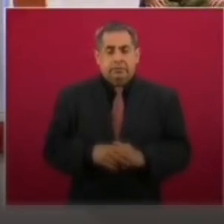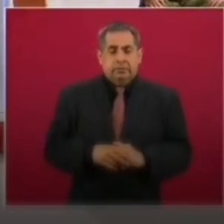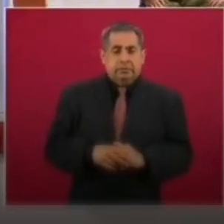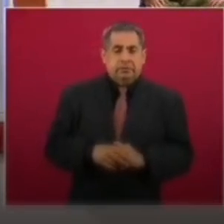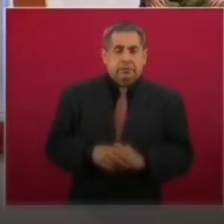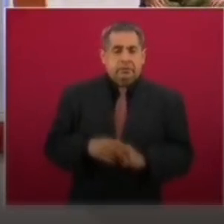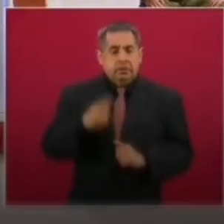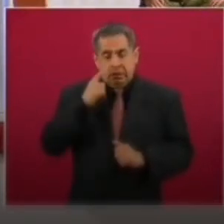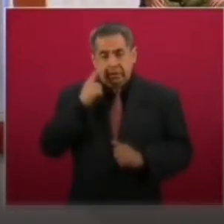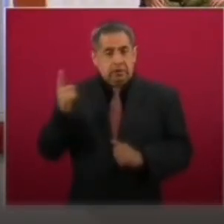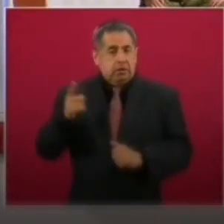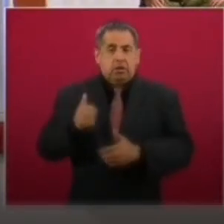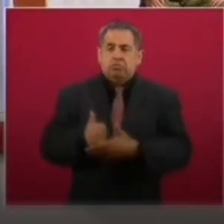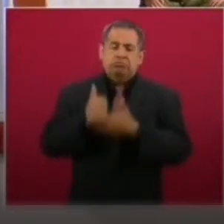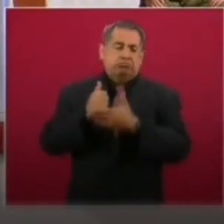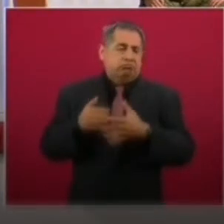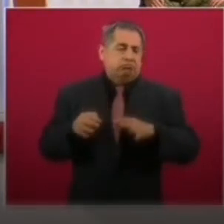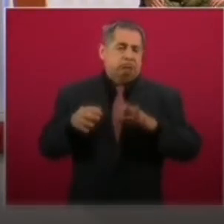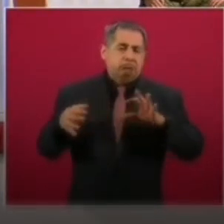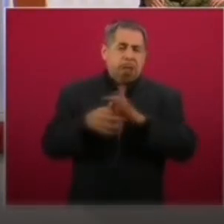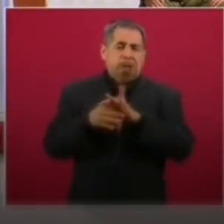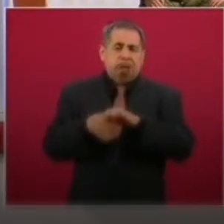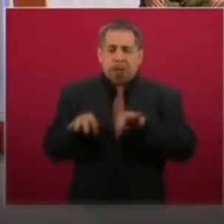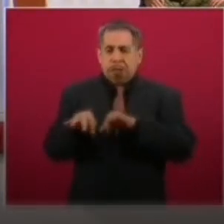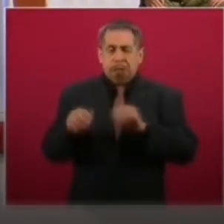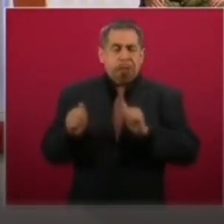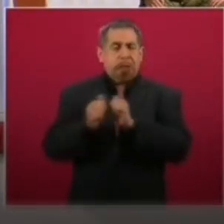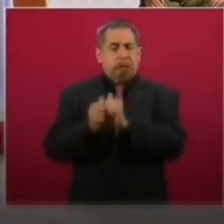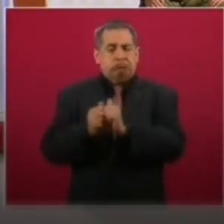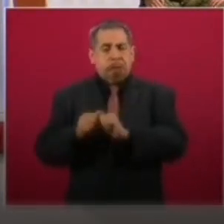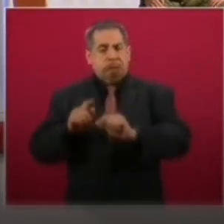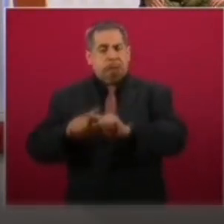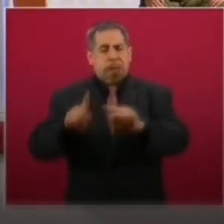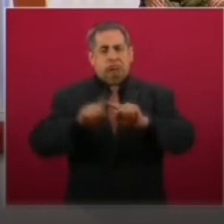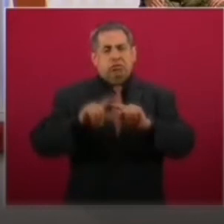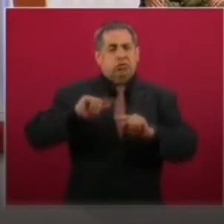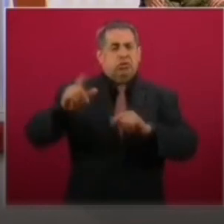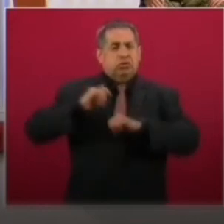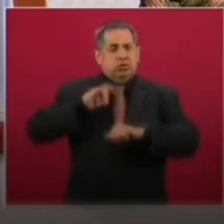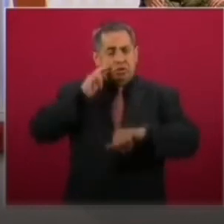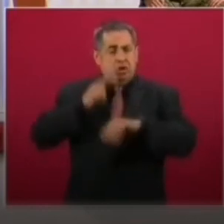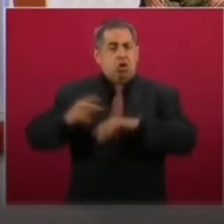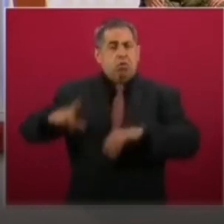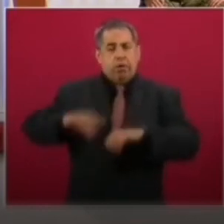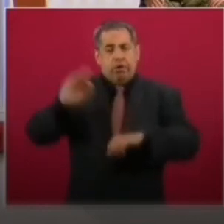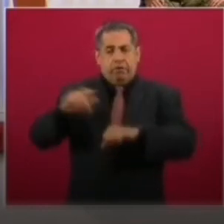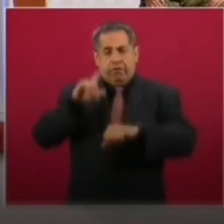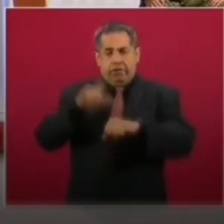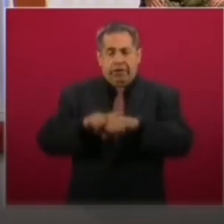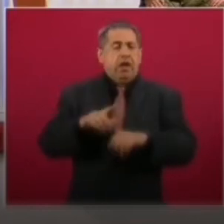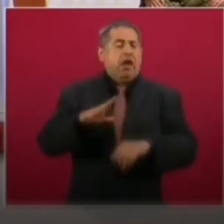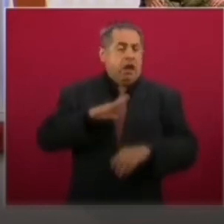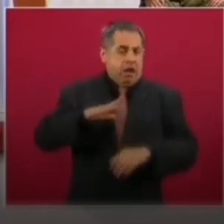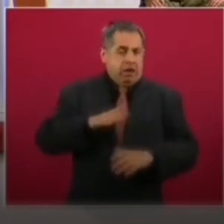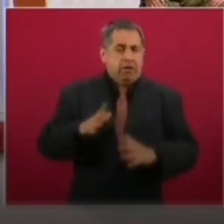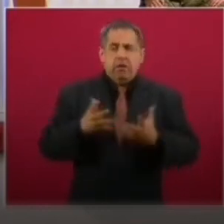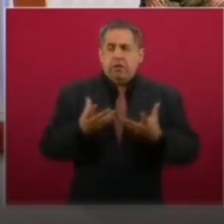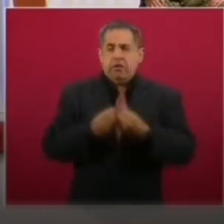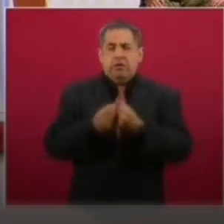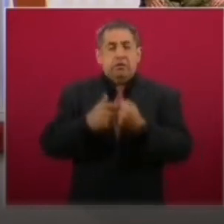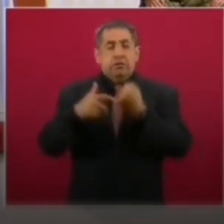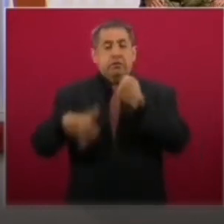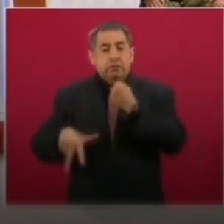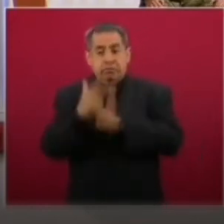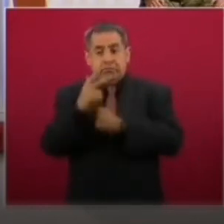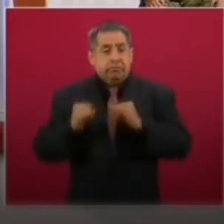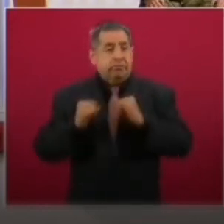la colaboración estrecha que se ha tenido entre las diferentes dependencias del gobierno federal. Contamos con la participación de trece